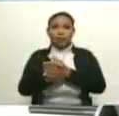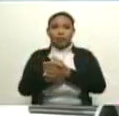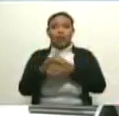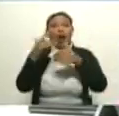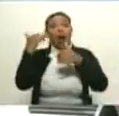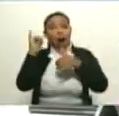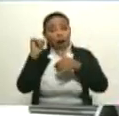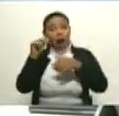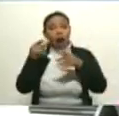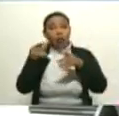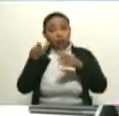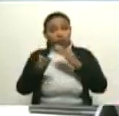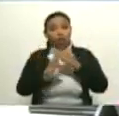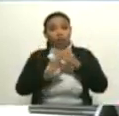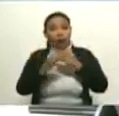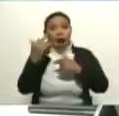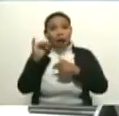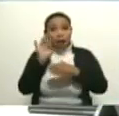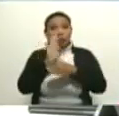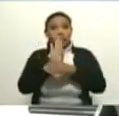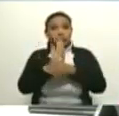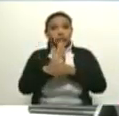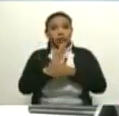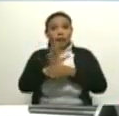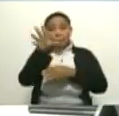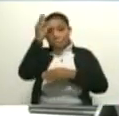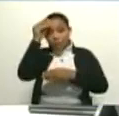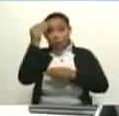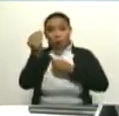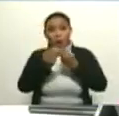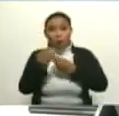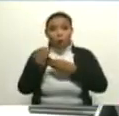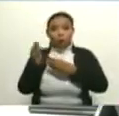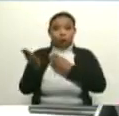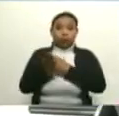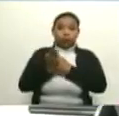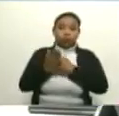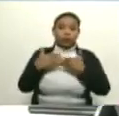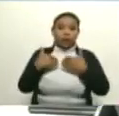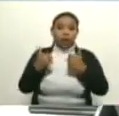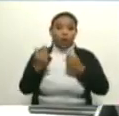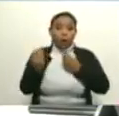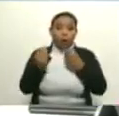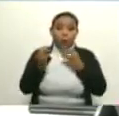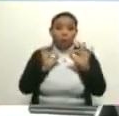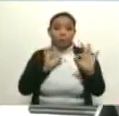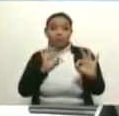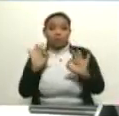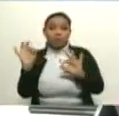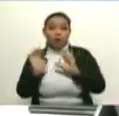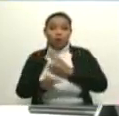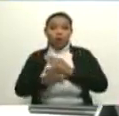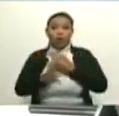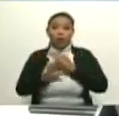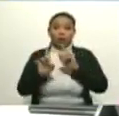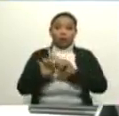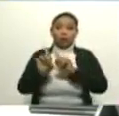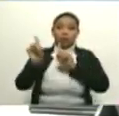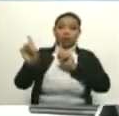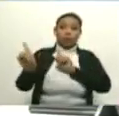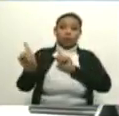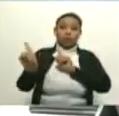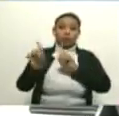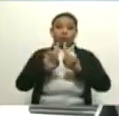lo que aprendimos de medidas de seguridad, de salud, esas cosas. Sí. Tomar la distancia.